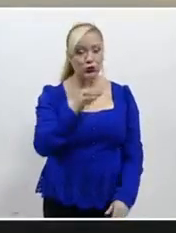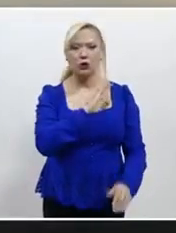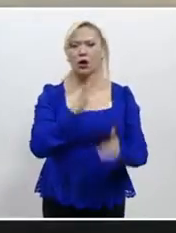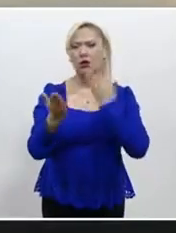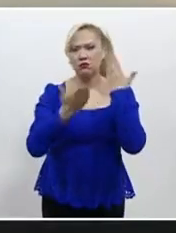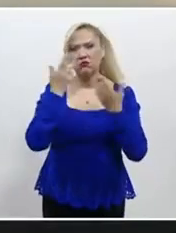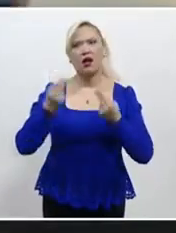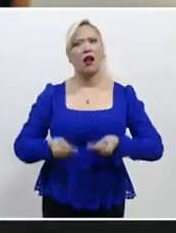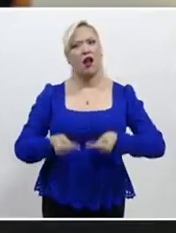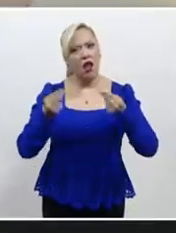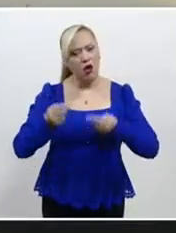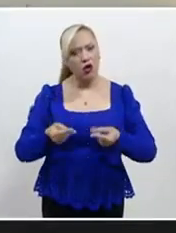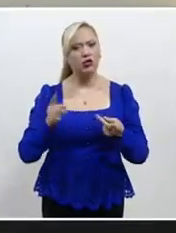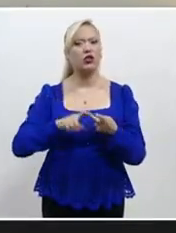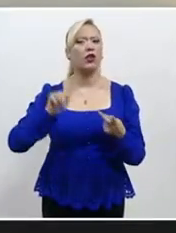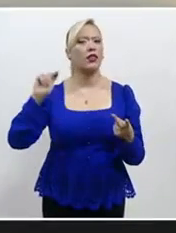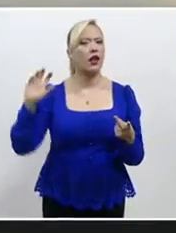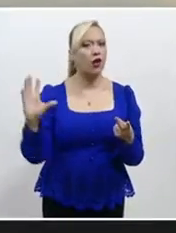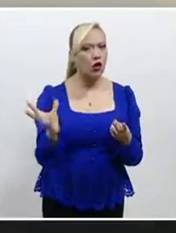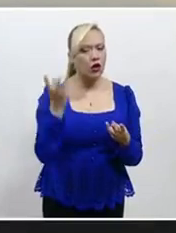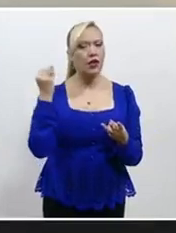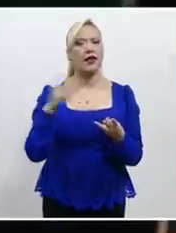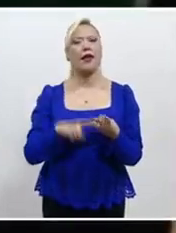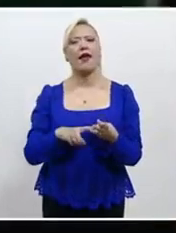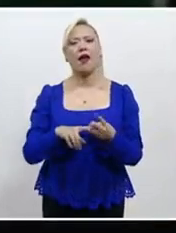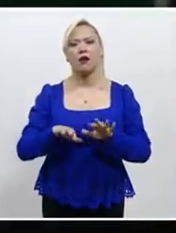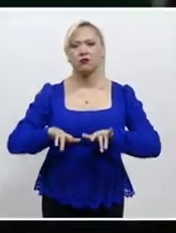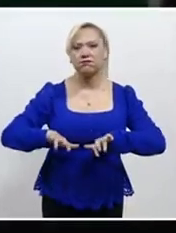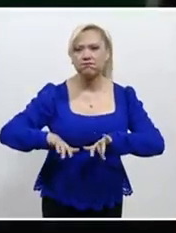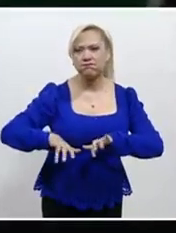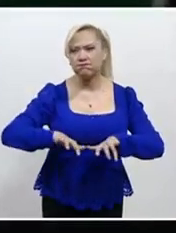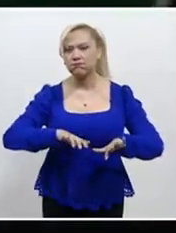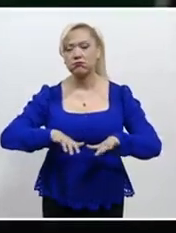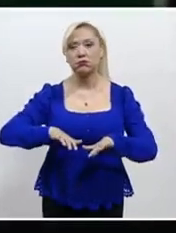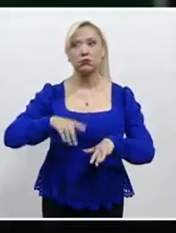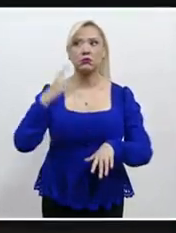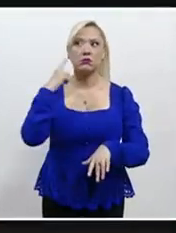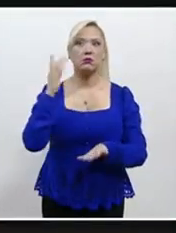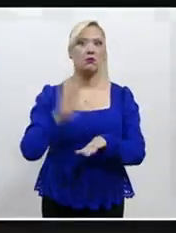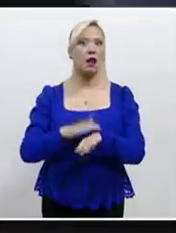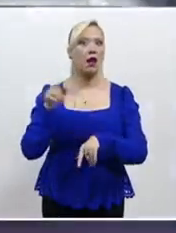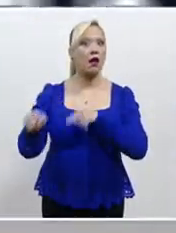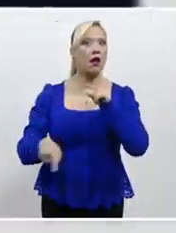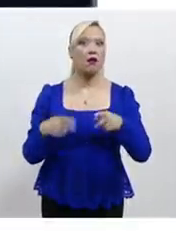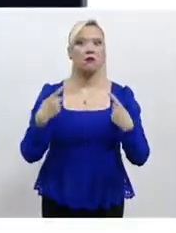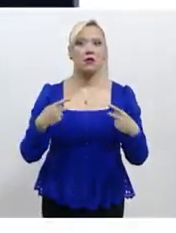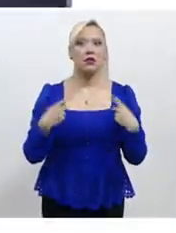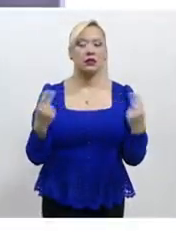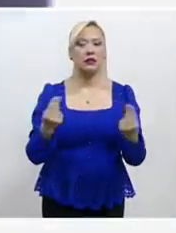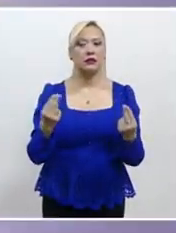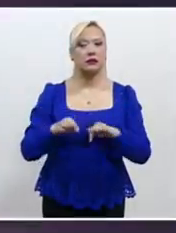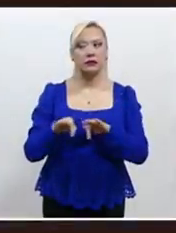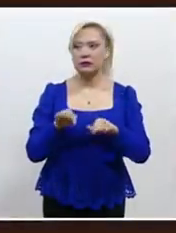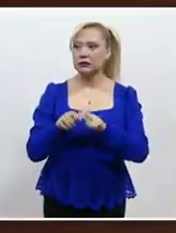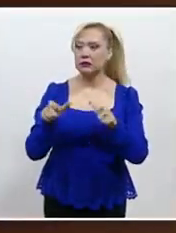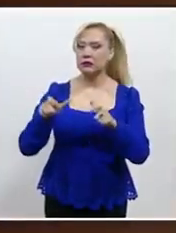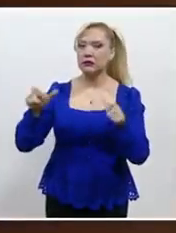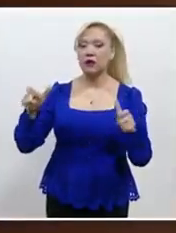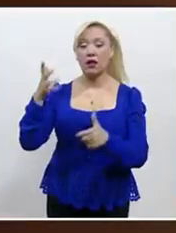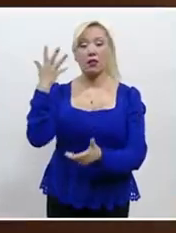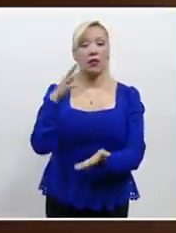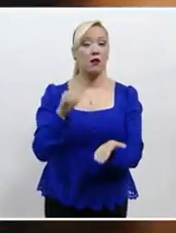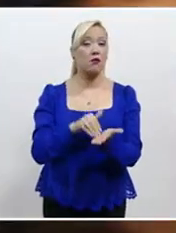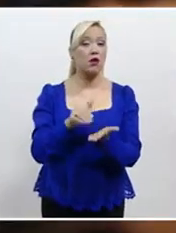negocios, tecnología y ciencia de datos, áreas cada vez más demandadas, en las que se proyecta un crecimiento de 10